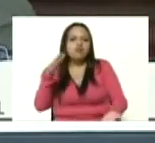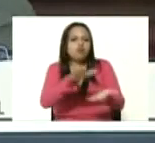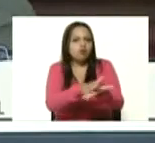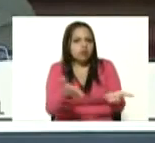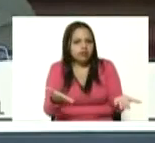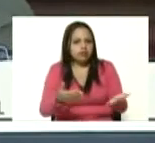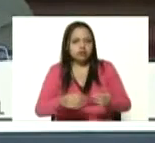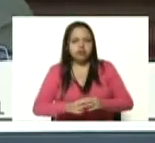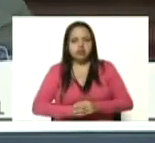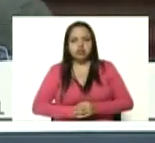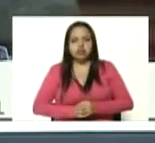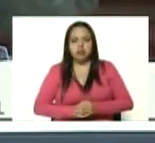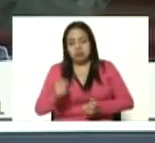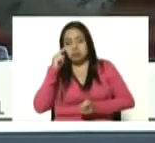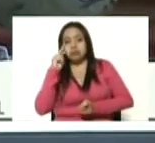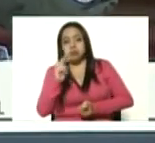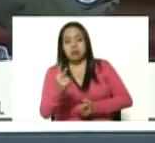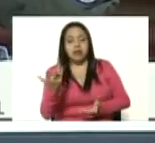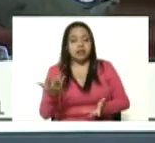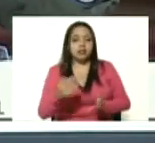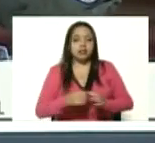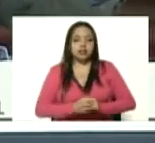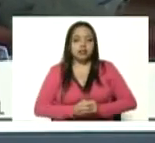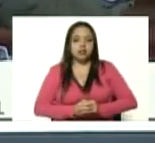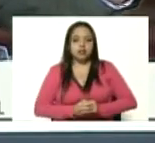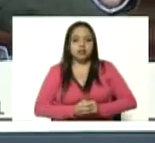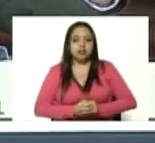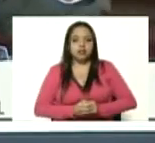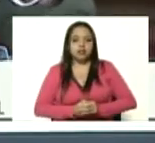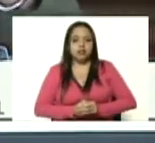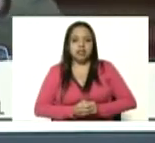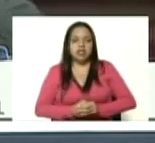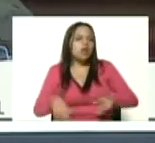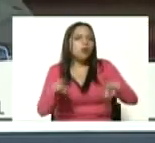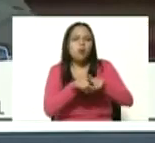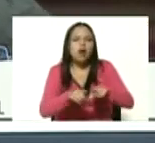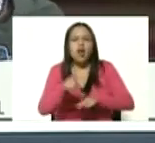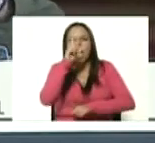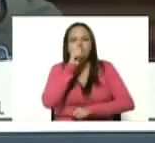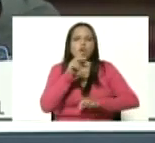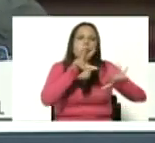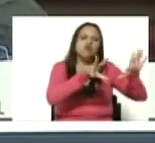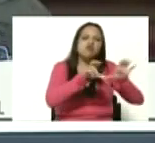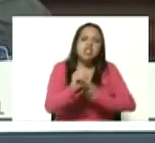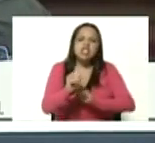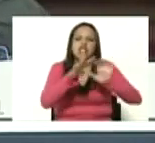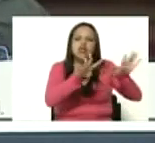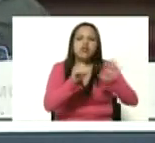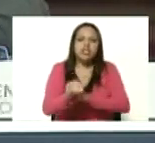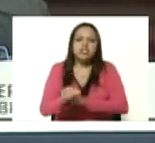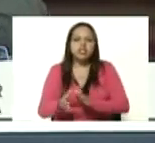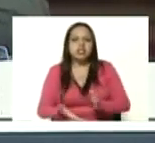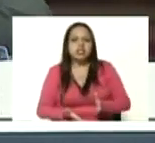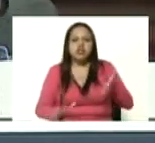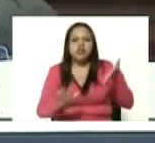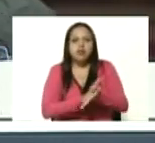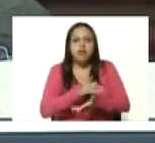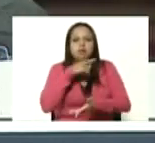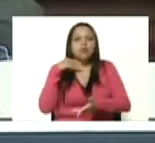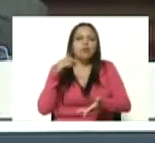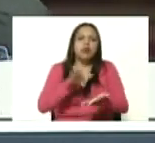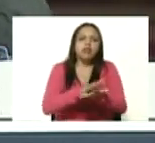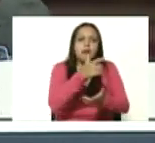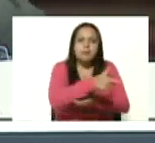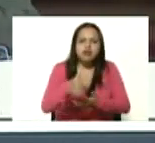cuando uno ve esas masacres las ve en la historia en los años 80 90 ve las masacres de Pablo Escobar Gaviria de las